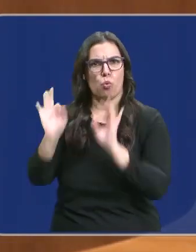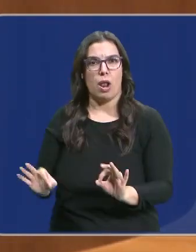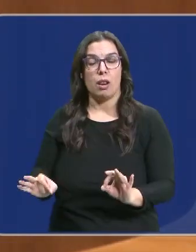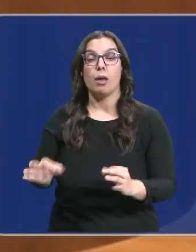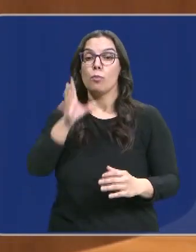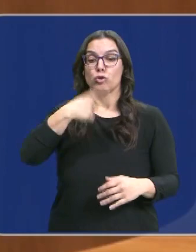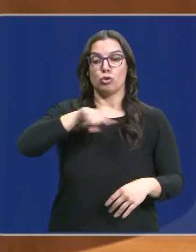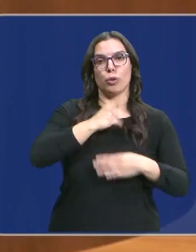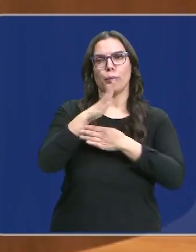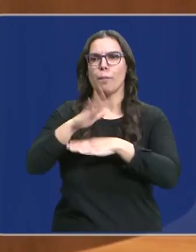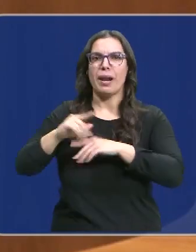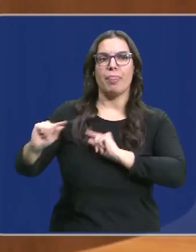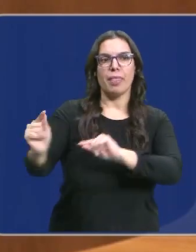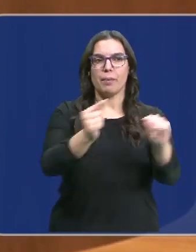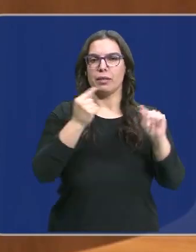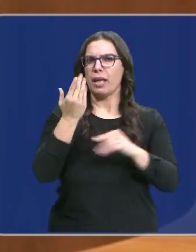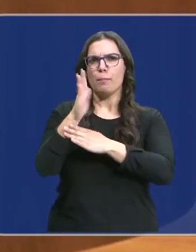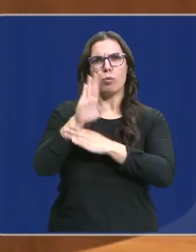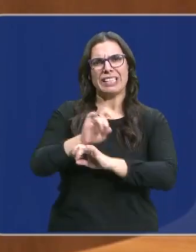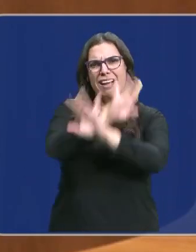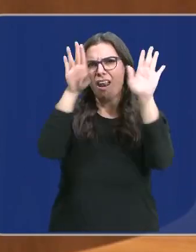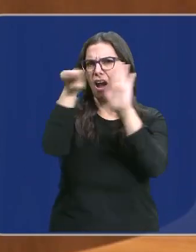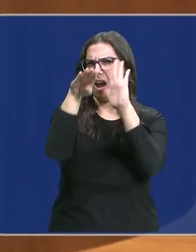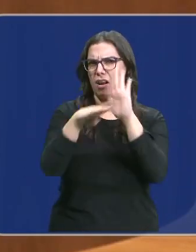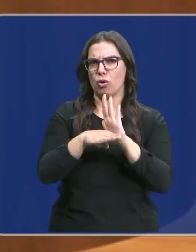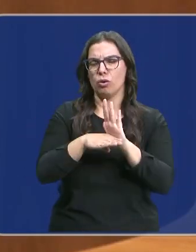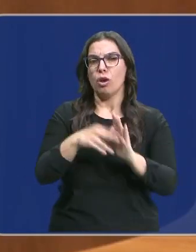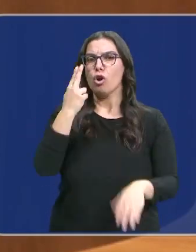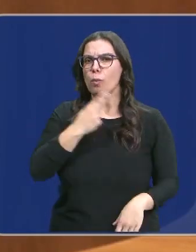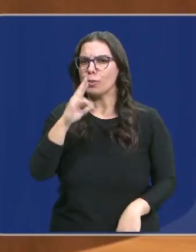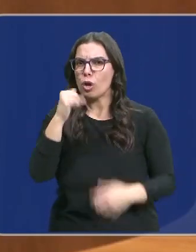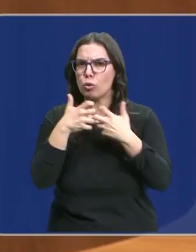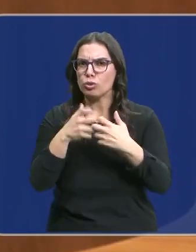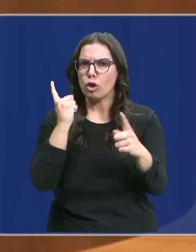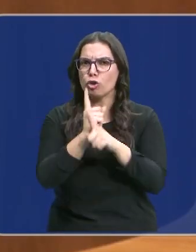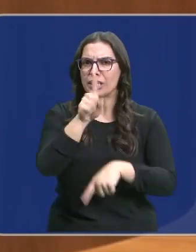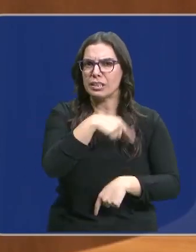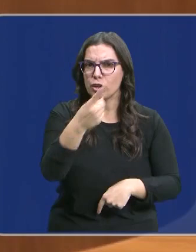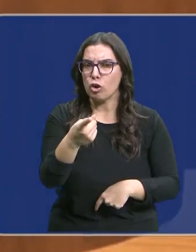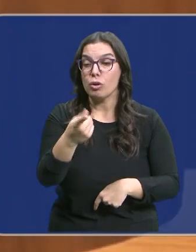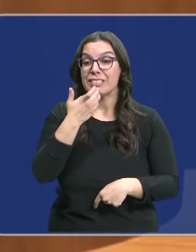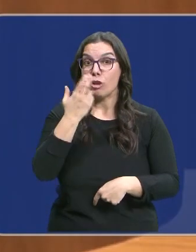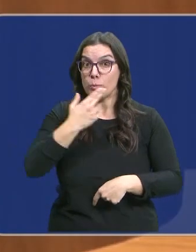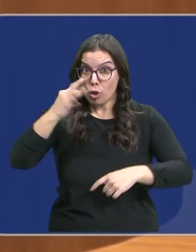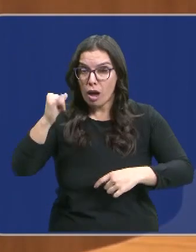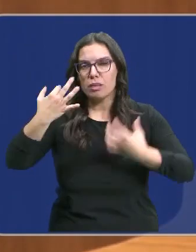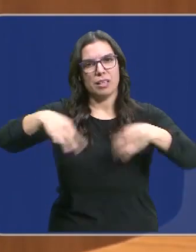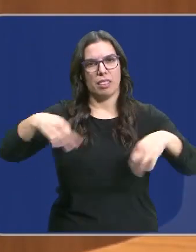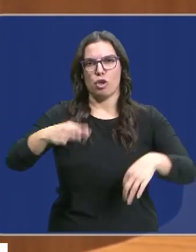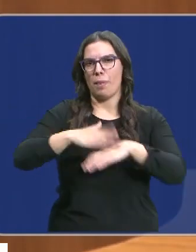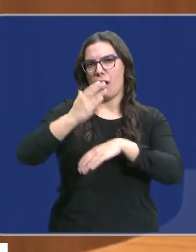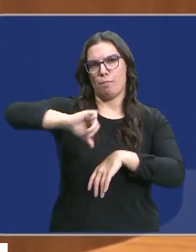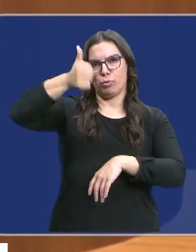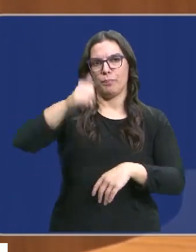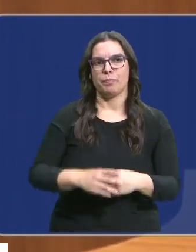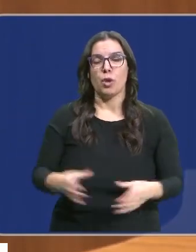traemos esta iniciativa a debate y miren, son propuestas muy concisas. Si se está comprometido en esta lucha, también muy sencillas de aprobar. Que la Junta de Castilla